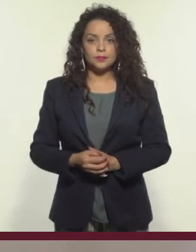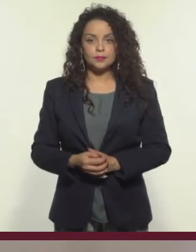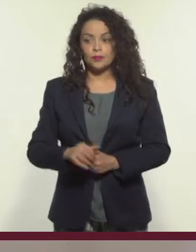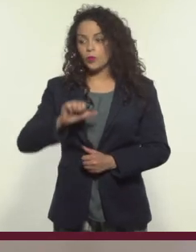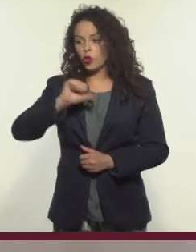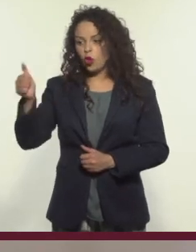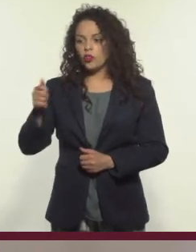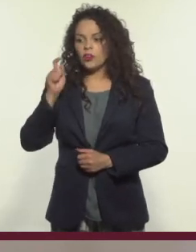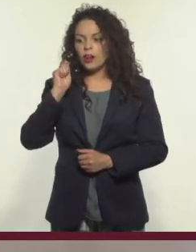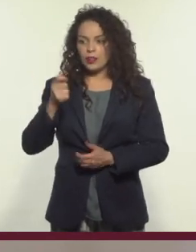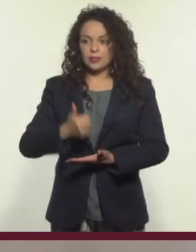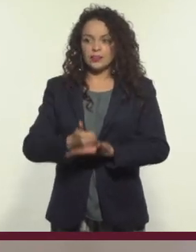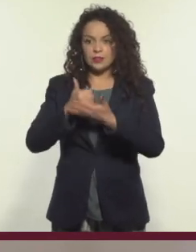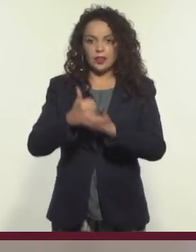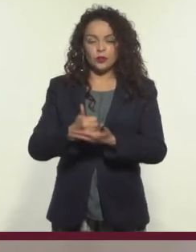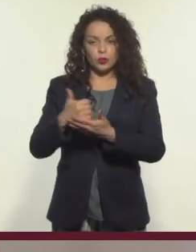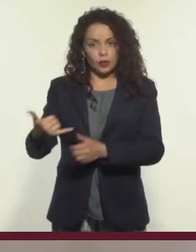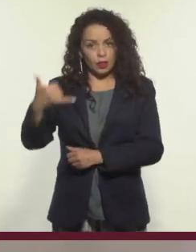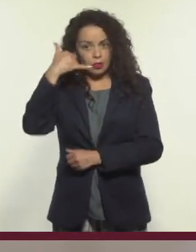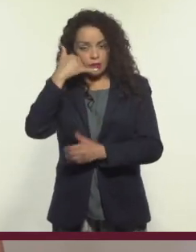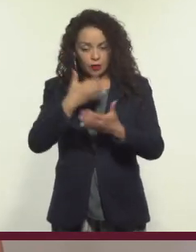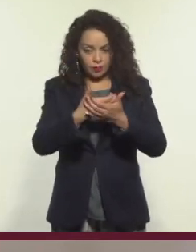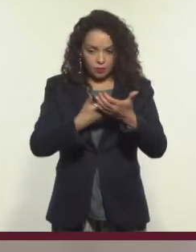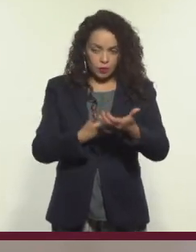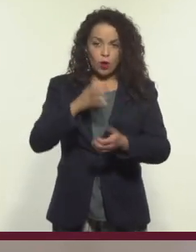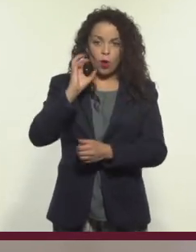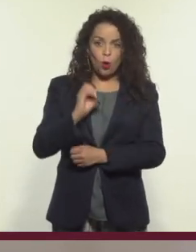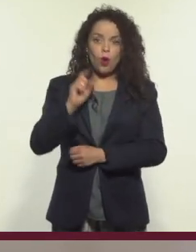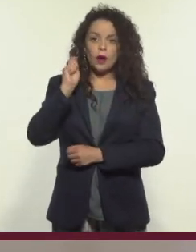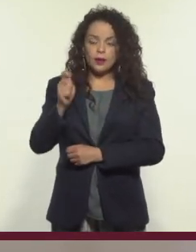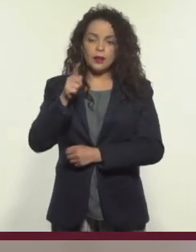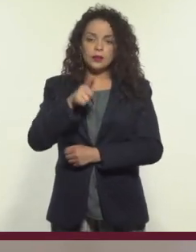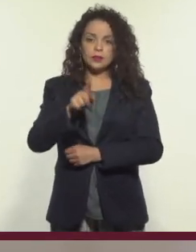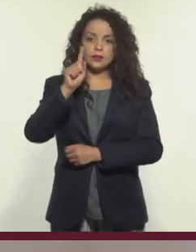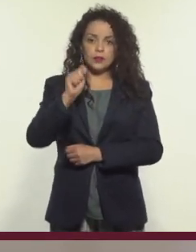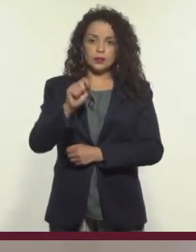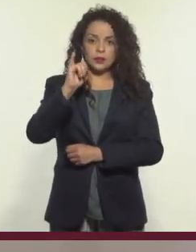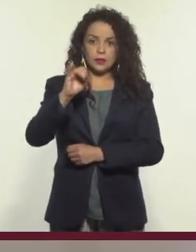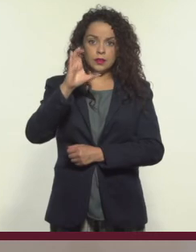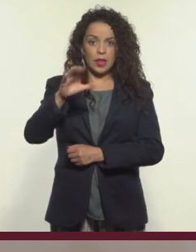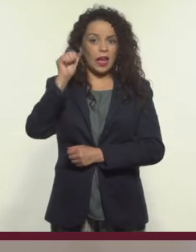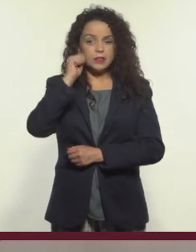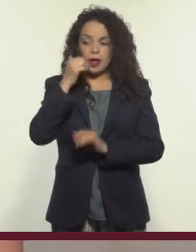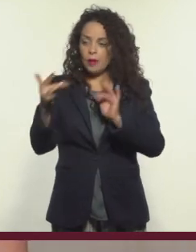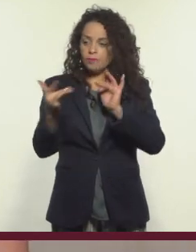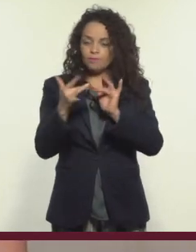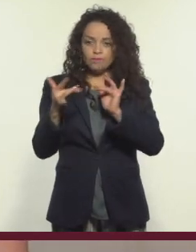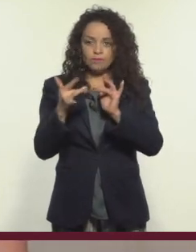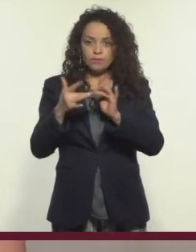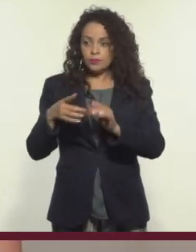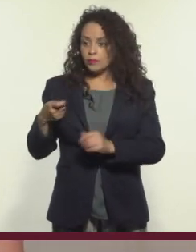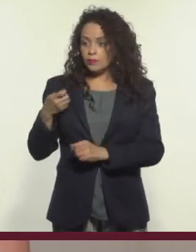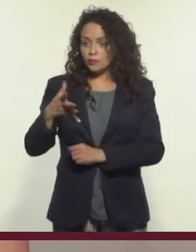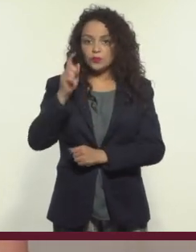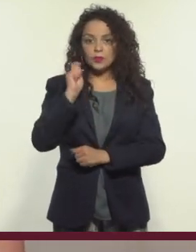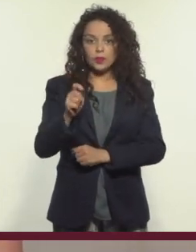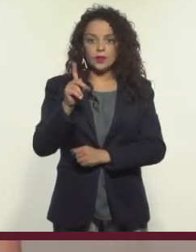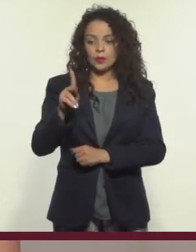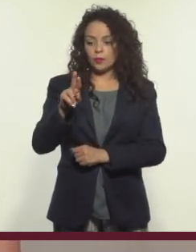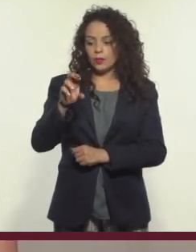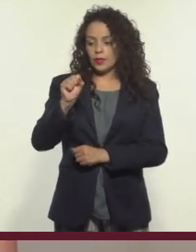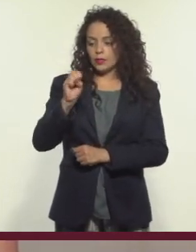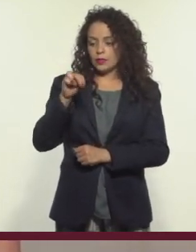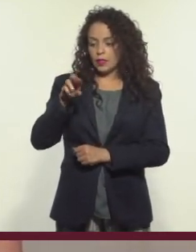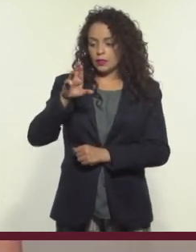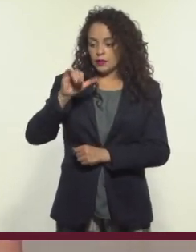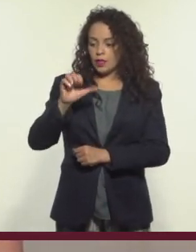bondad de los teléfonos celulares y las telecomunicaciones es que estamos conectados todo el tiempo. A esto se le conoce como presencia